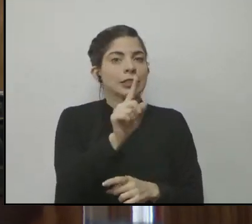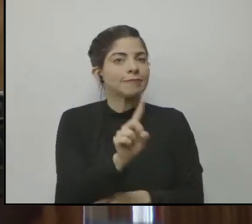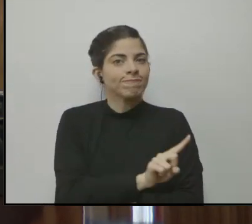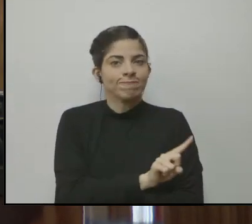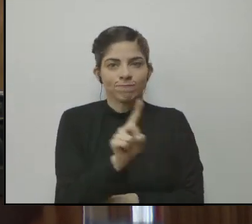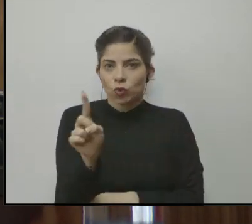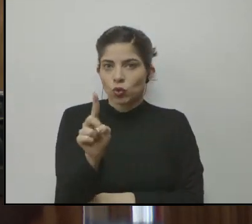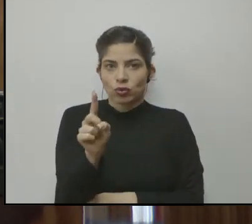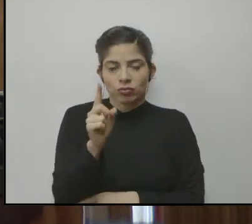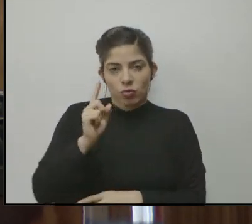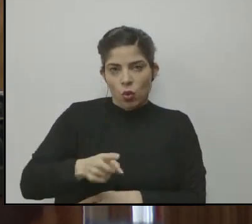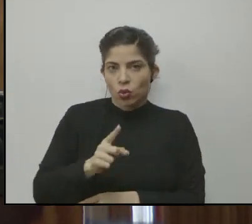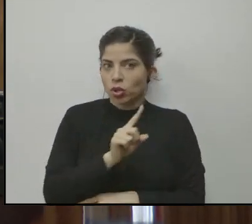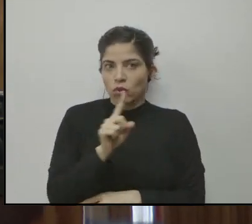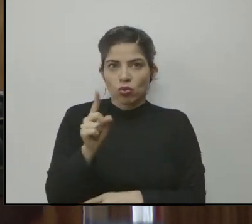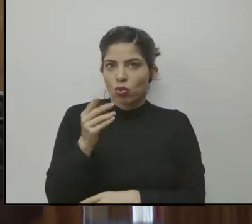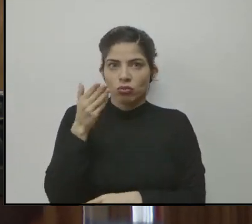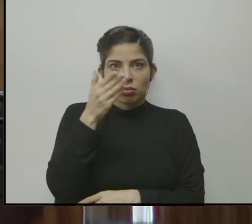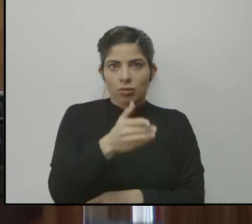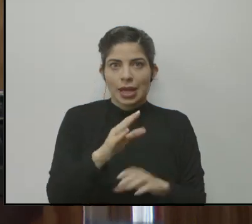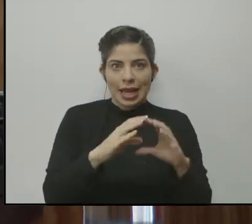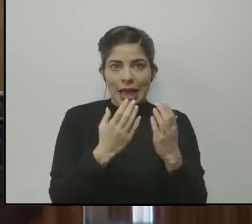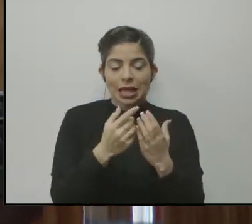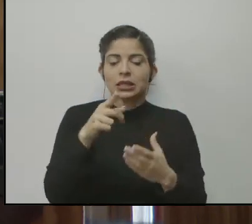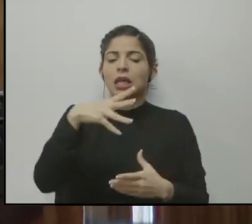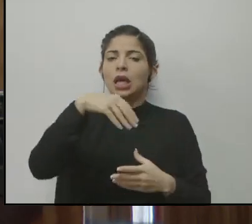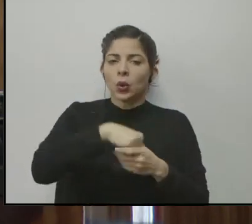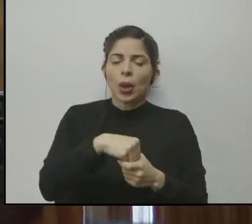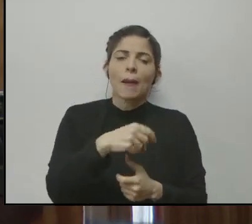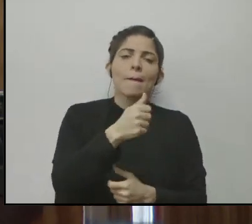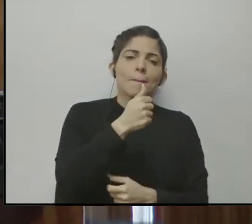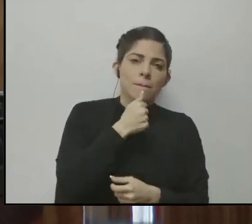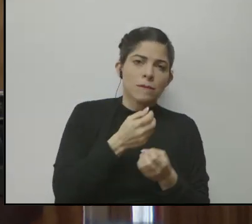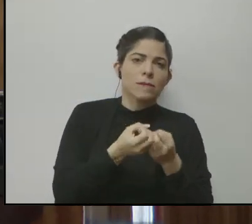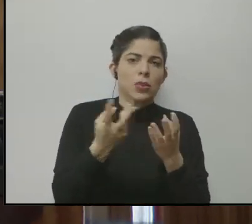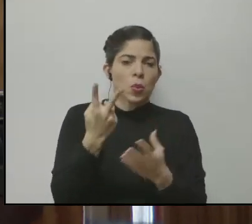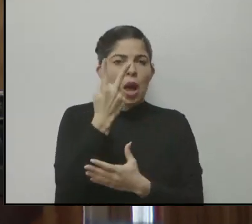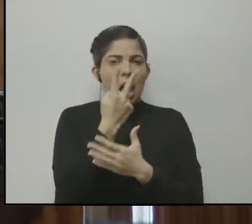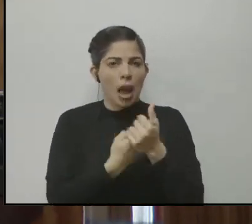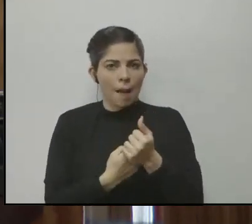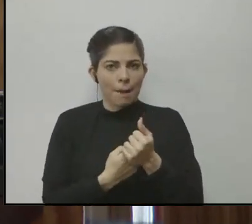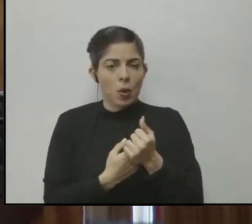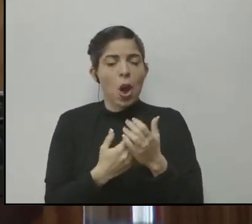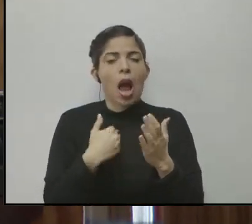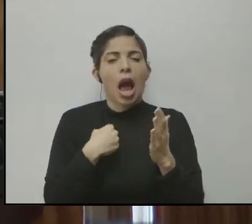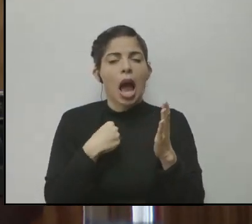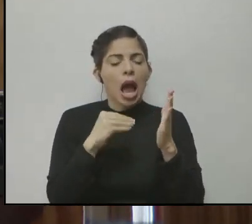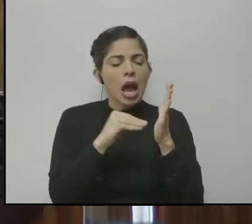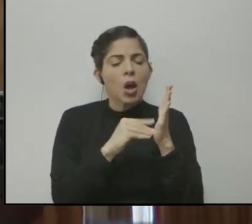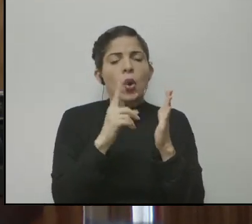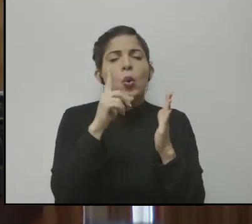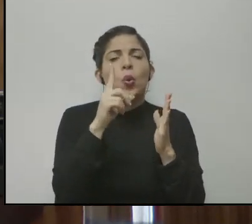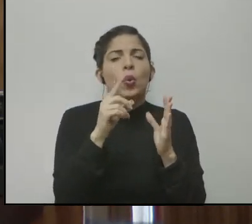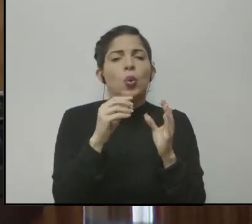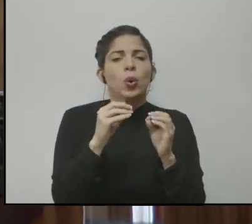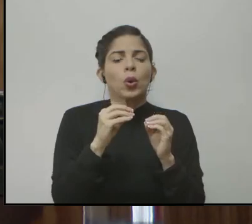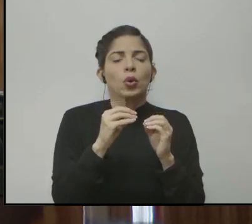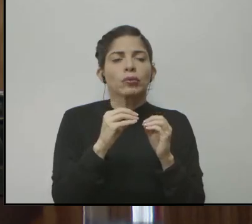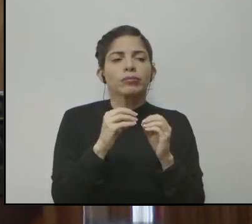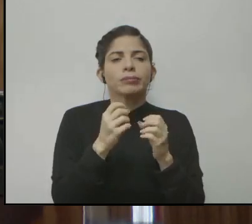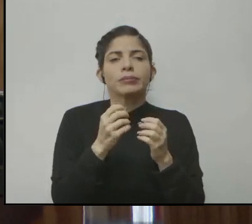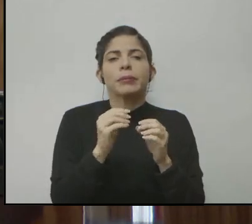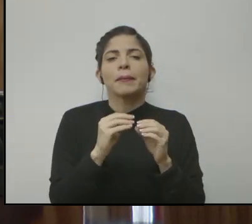se indica la no presencialidad, esto comprende centros educativos privados y públicos. Hay una salvedad en los servicios